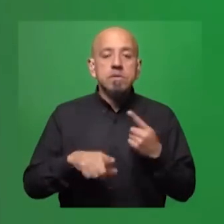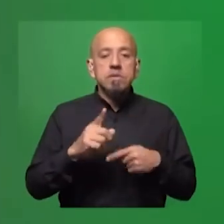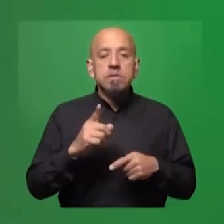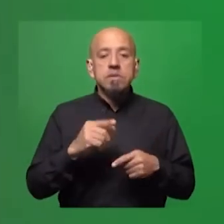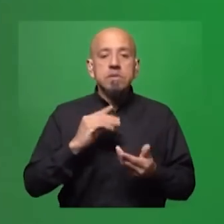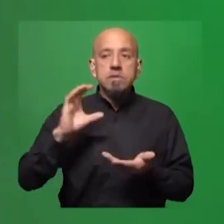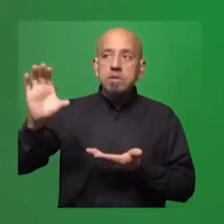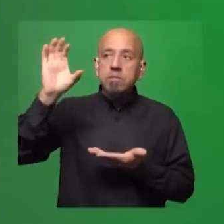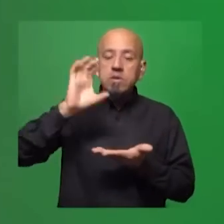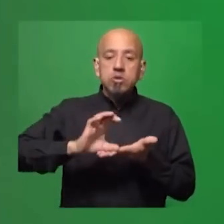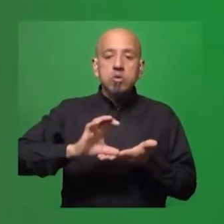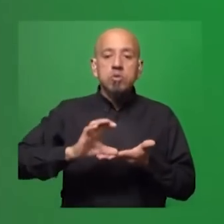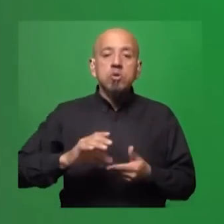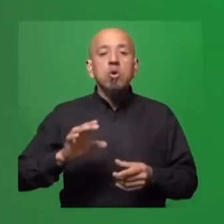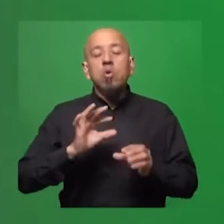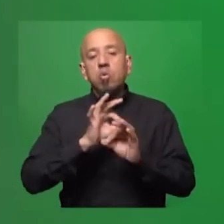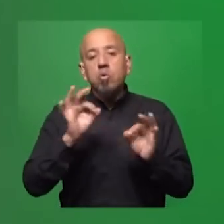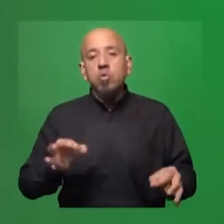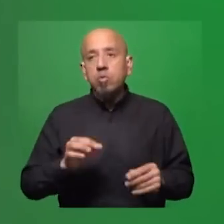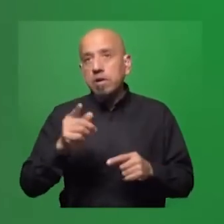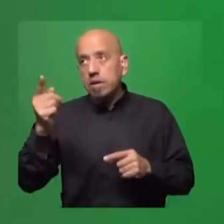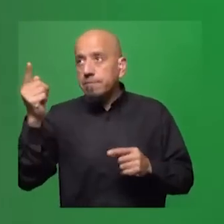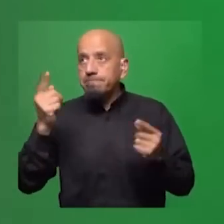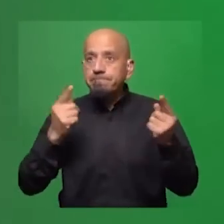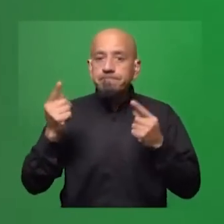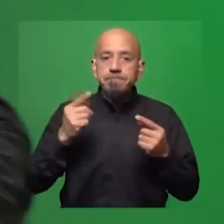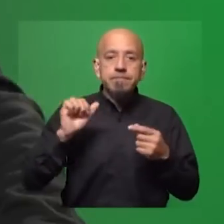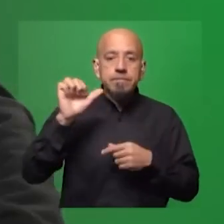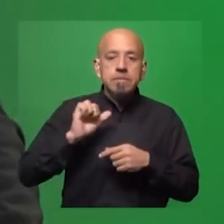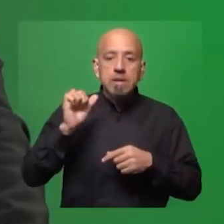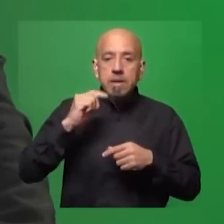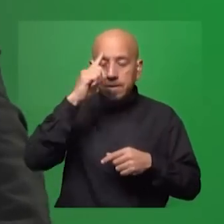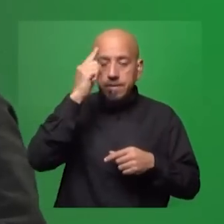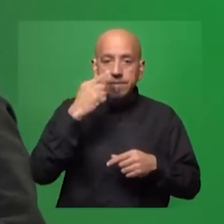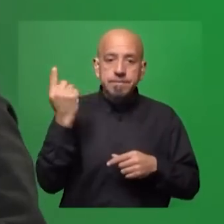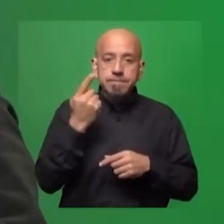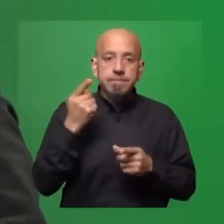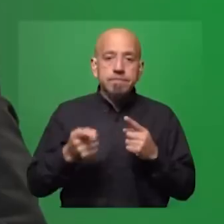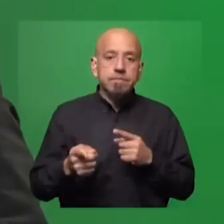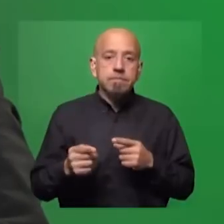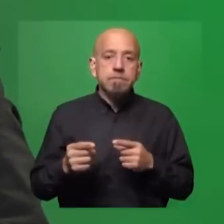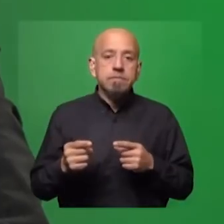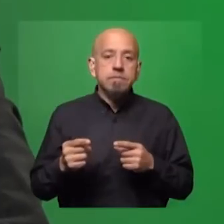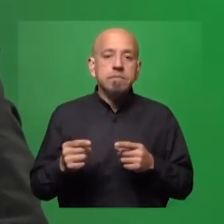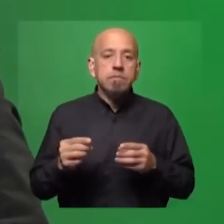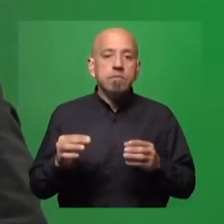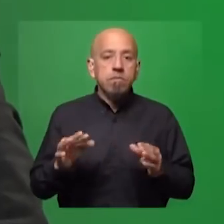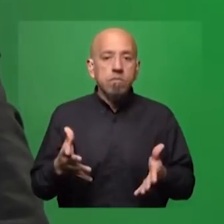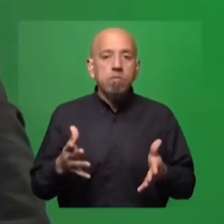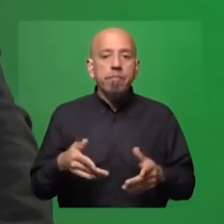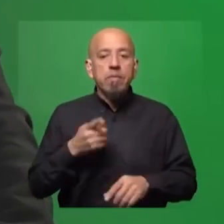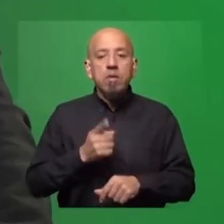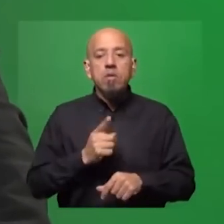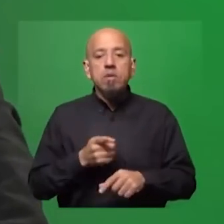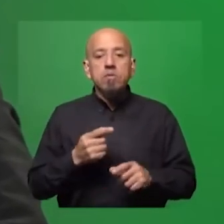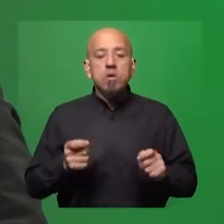extranjera directa o para la captación de empresas transnacionales, que en vez de obligarlas a